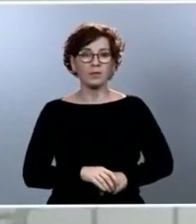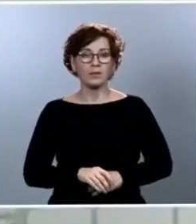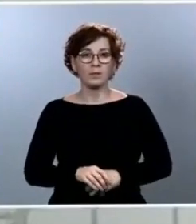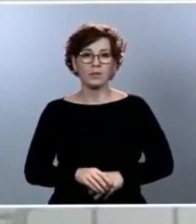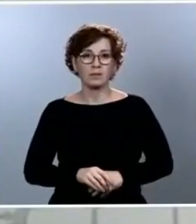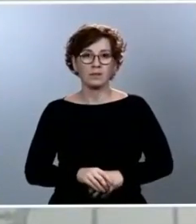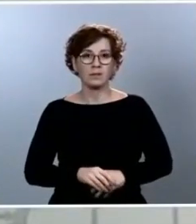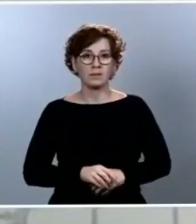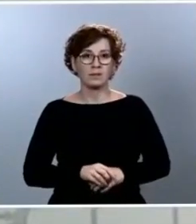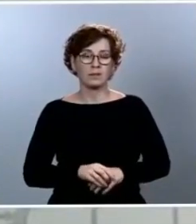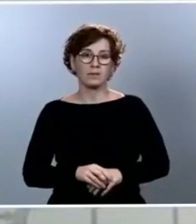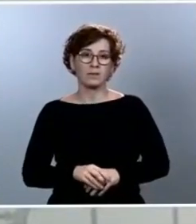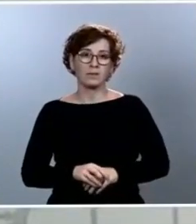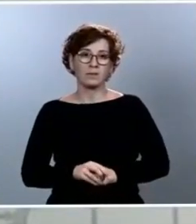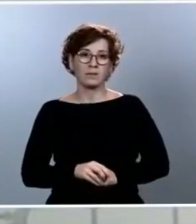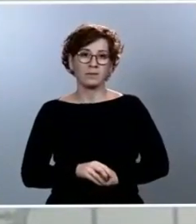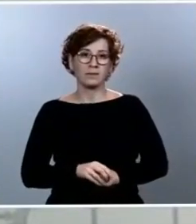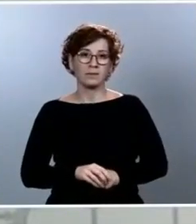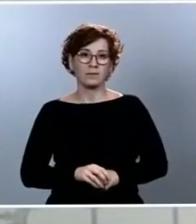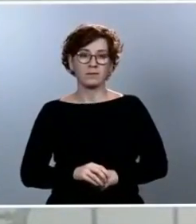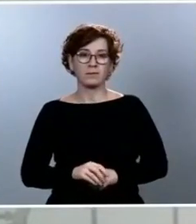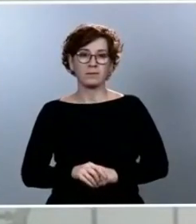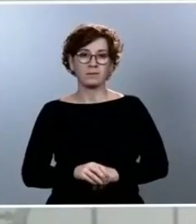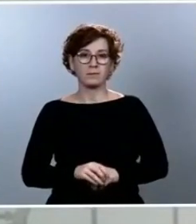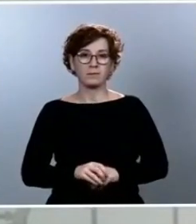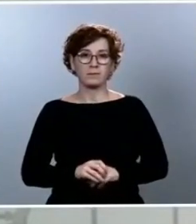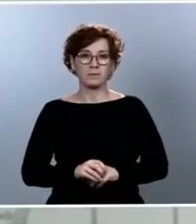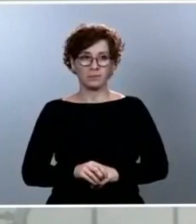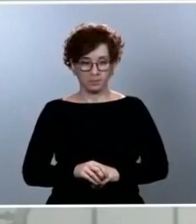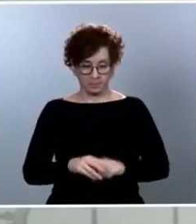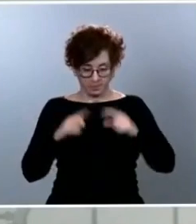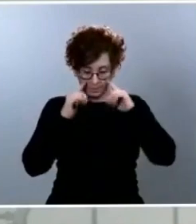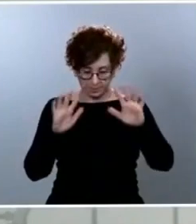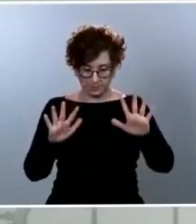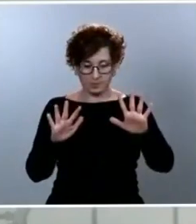Vamos a ver, relación con las previsiones económicas.